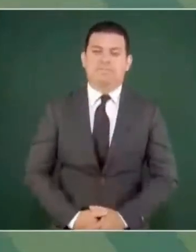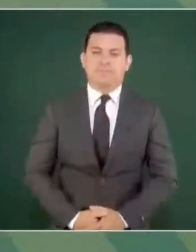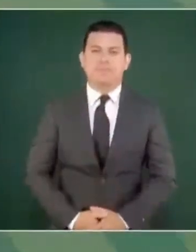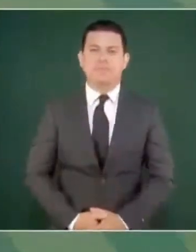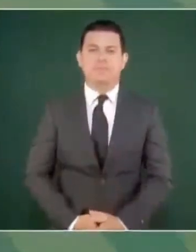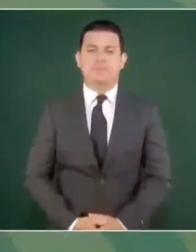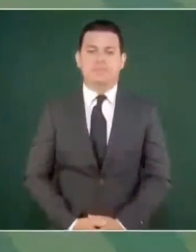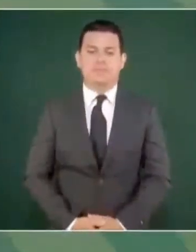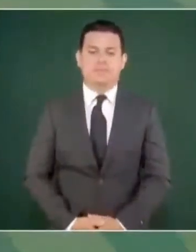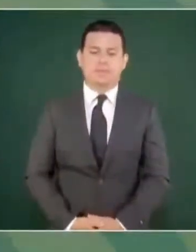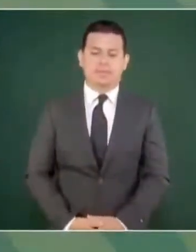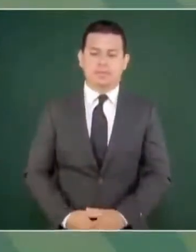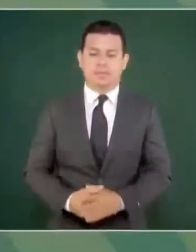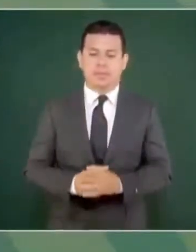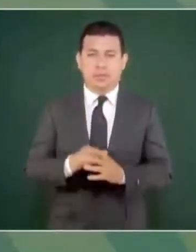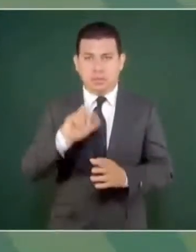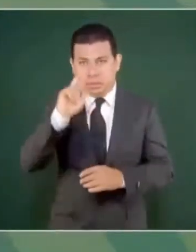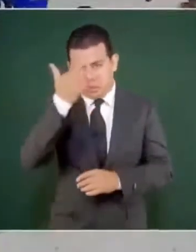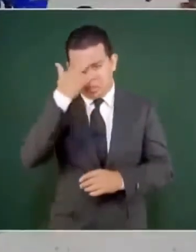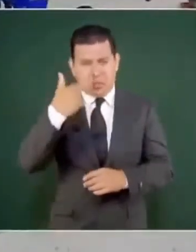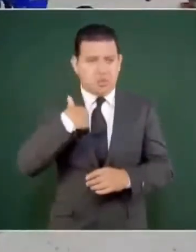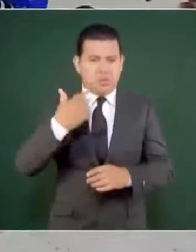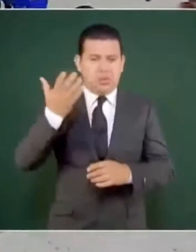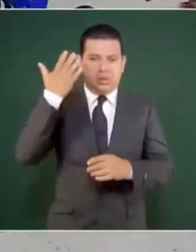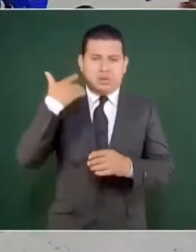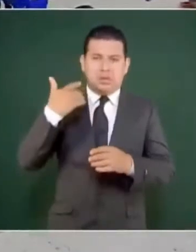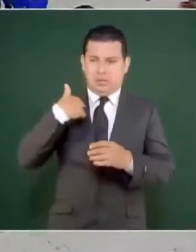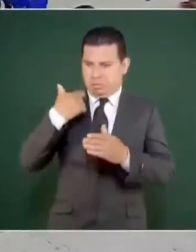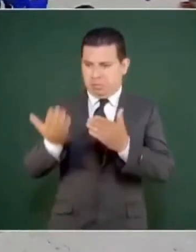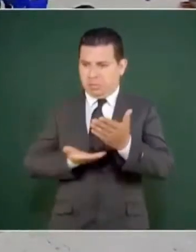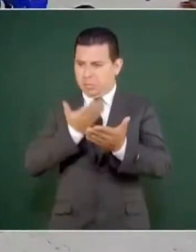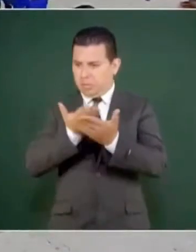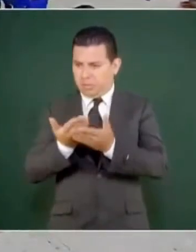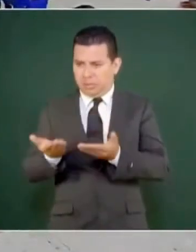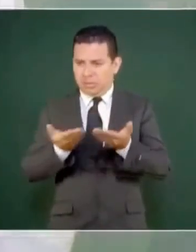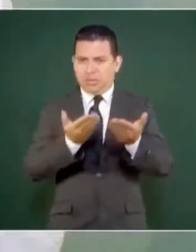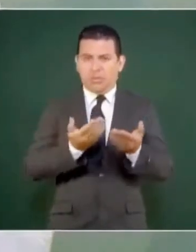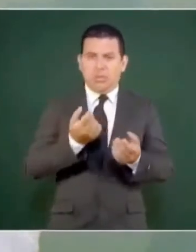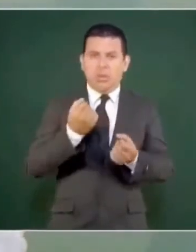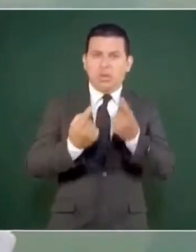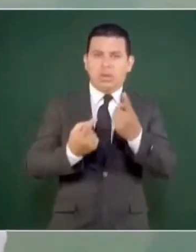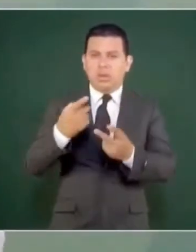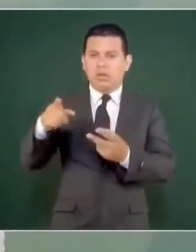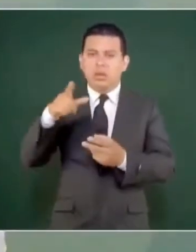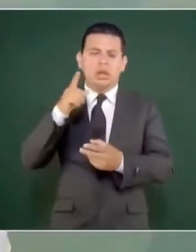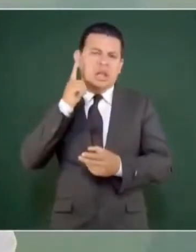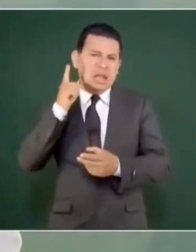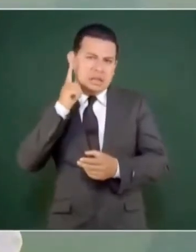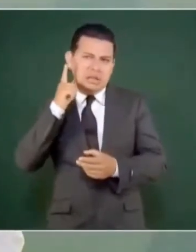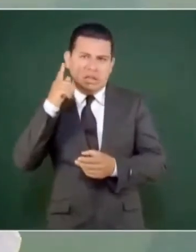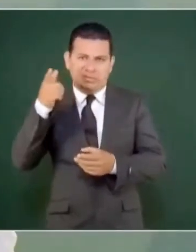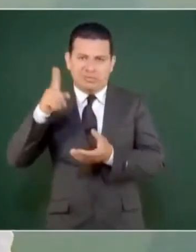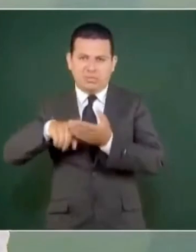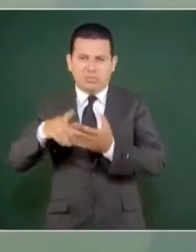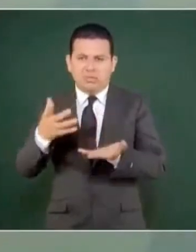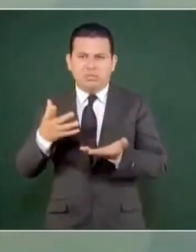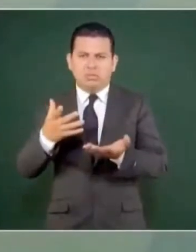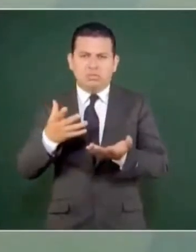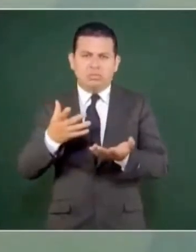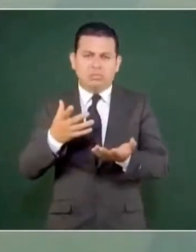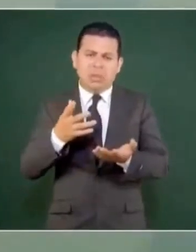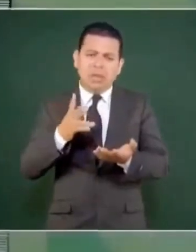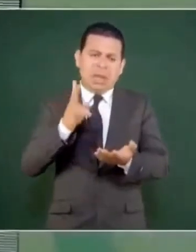Y me acuerdo que cuando se envió la iniciativa algunos legisladores decían, vamos a